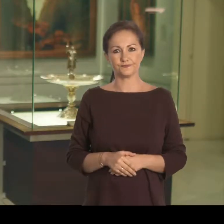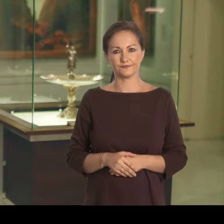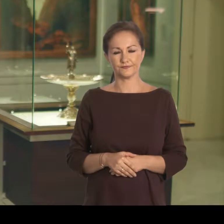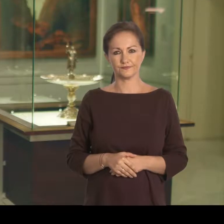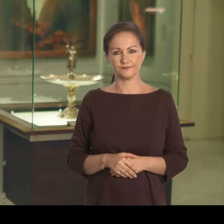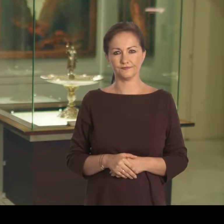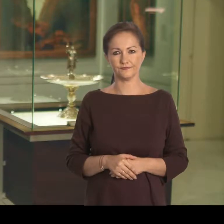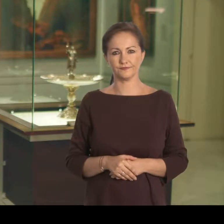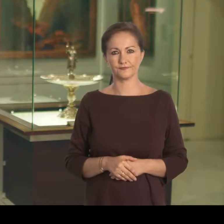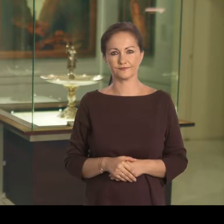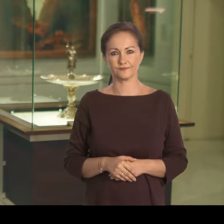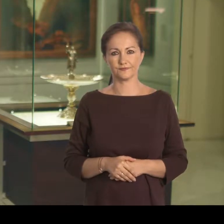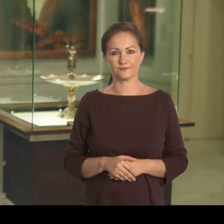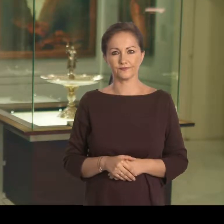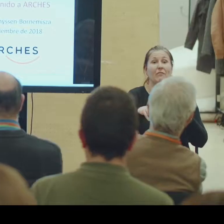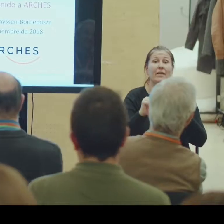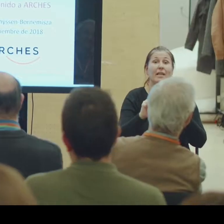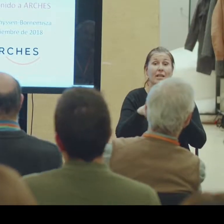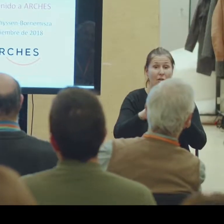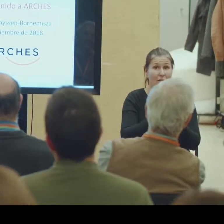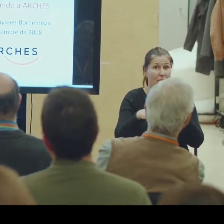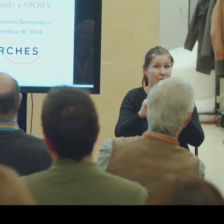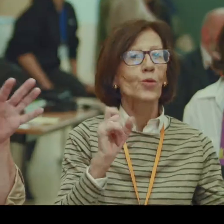que se nos tenga en cuenta desde el principio de que se van a desarrollar las herramientas.